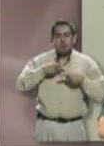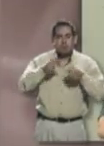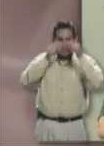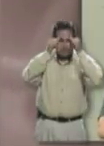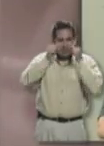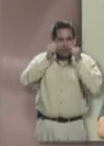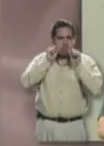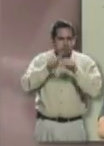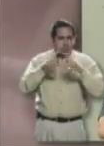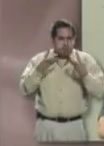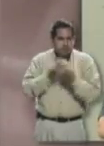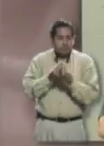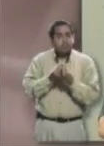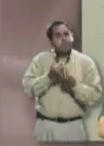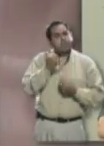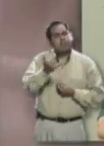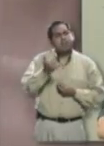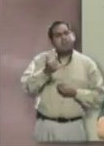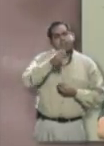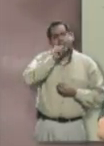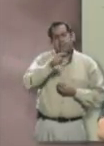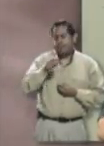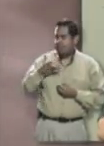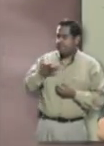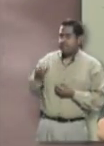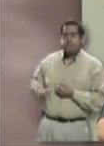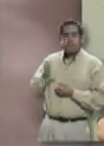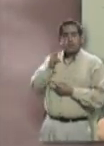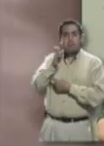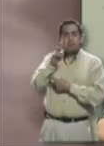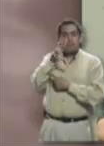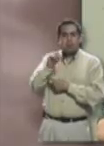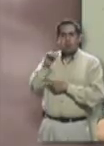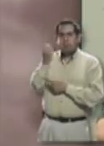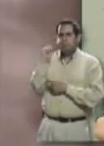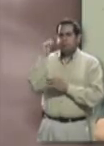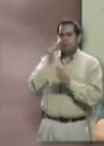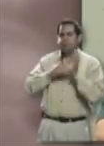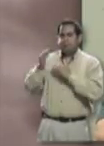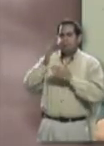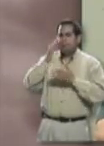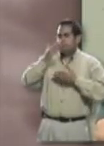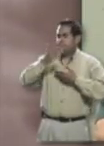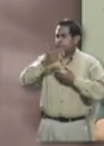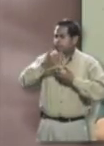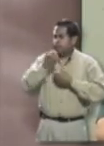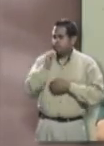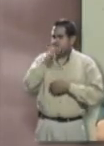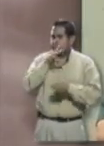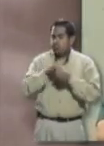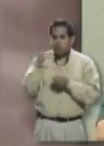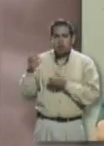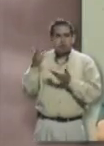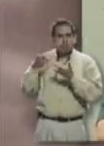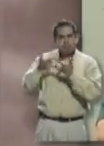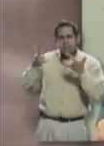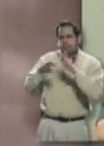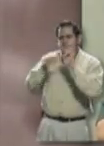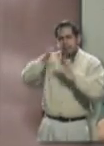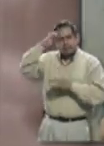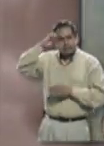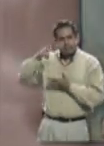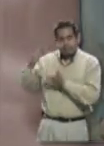deficiencia visual o ciegos. Y en este caso tenemos a Pedro Rodríguez, quien es un destacado deportista y que nos va a platicar mucho de su experiencia.